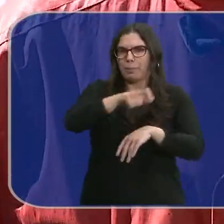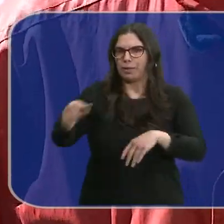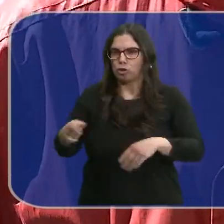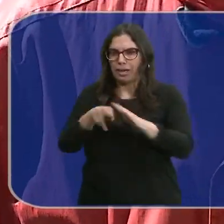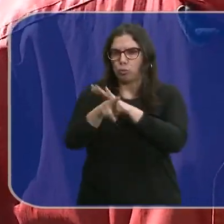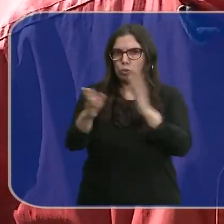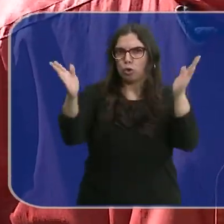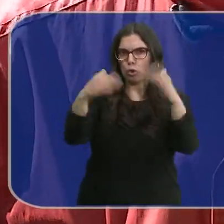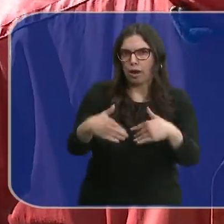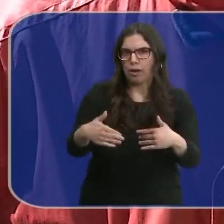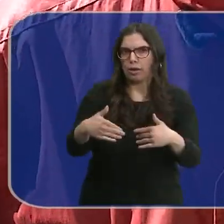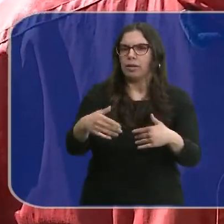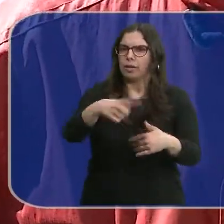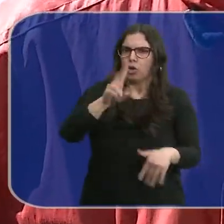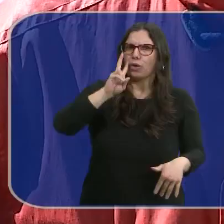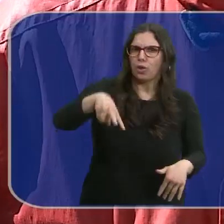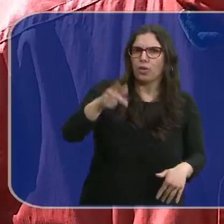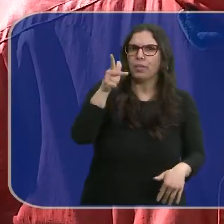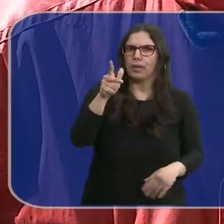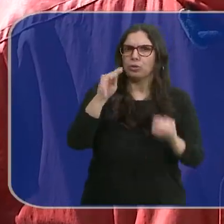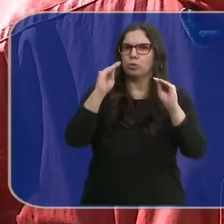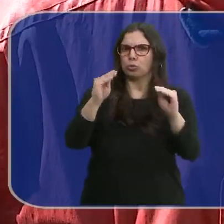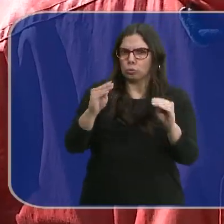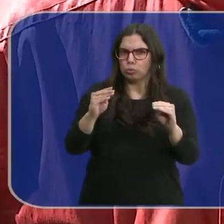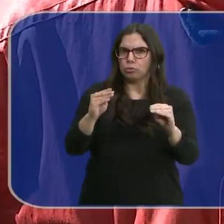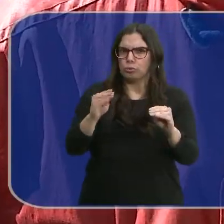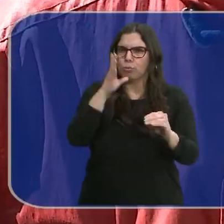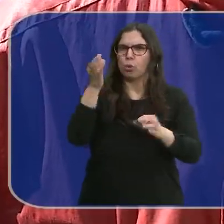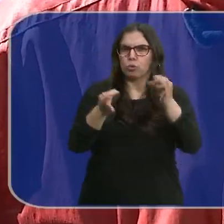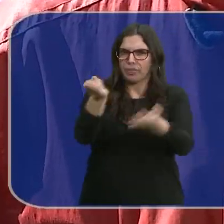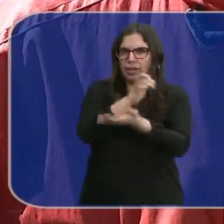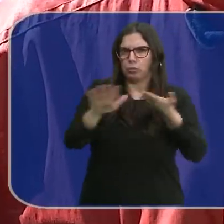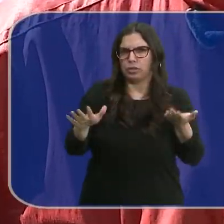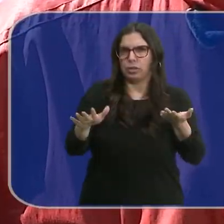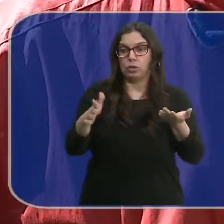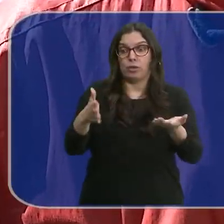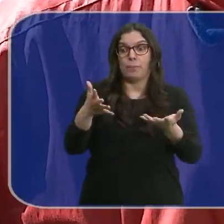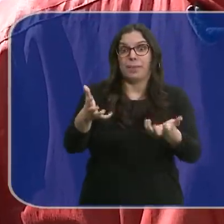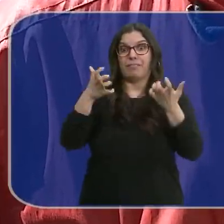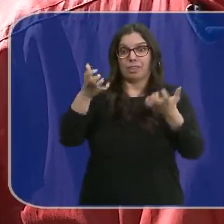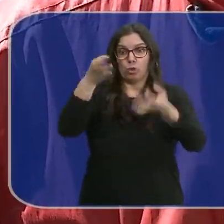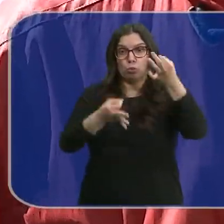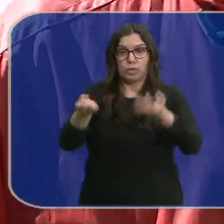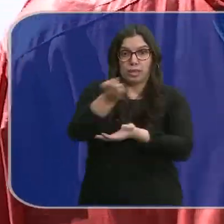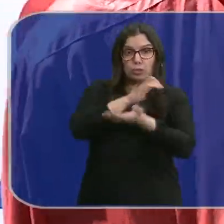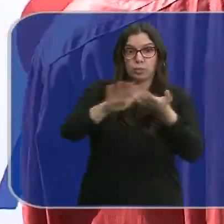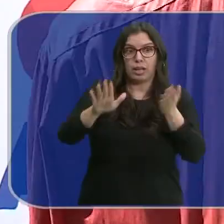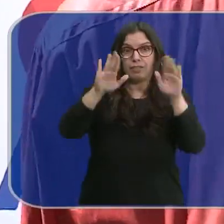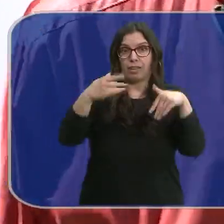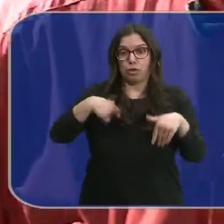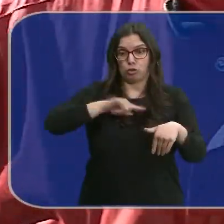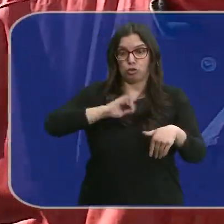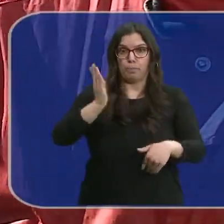tienen recursos y tienen reconocido un derecho al beneficio de justicia gratuita. Es decir, ese beneficio de justicia gratuita lo están